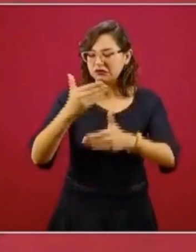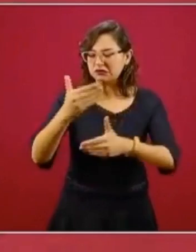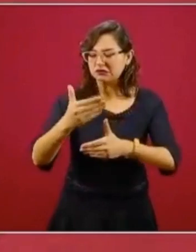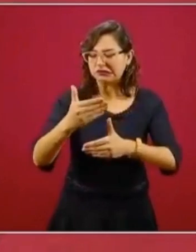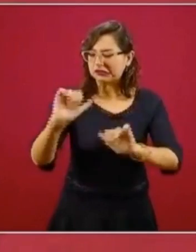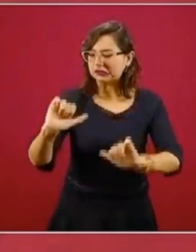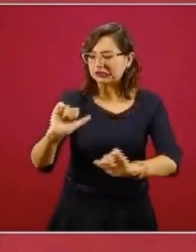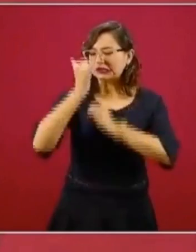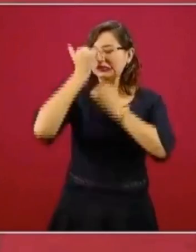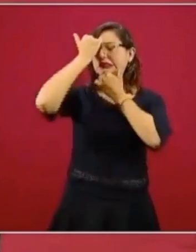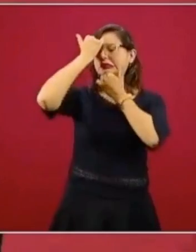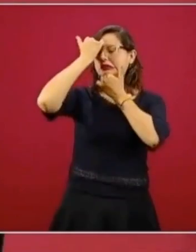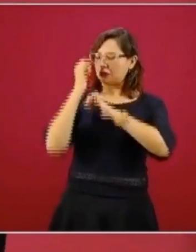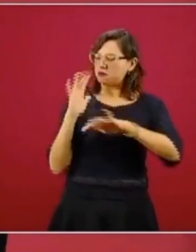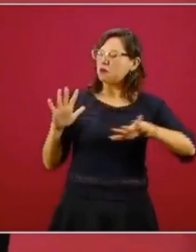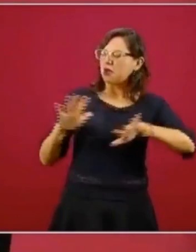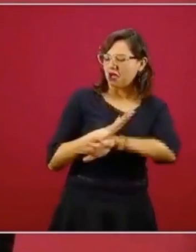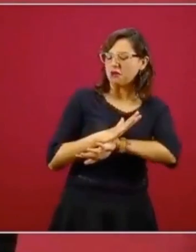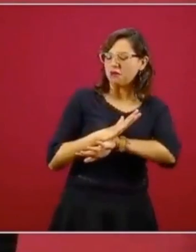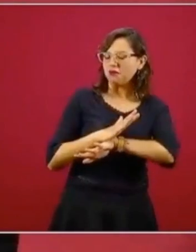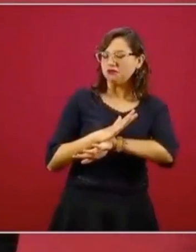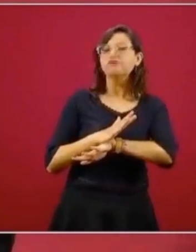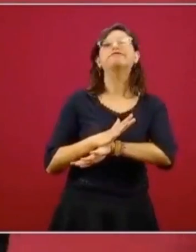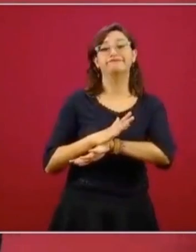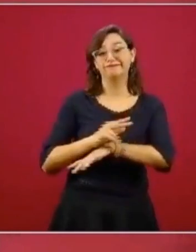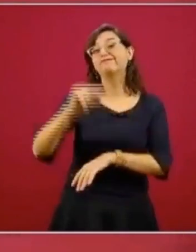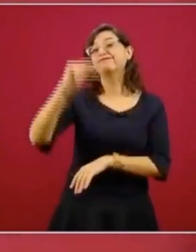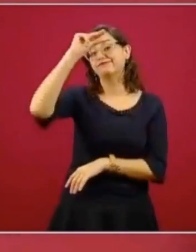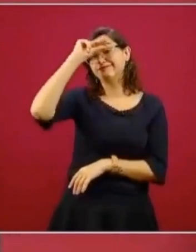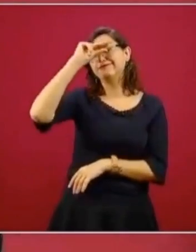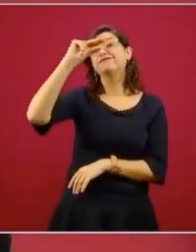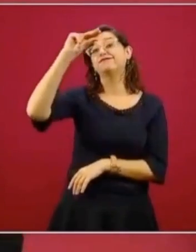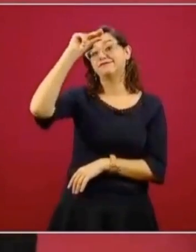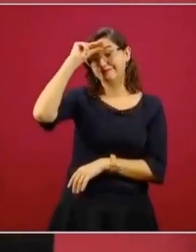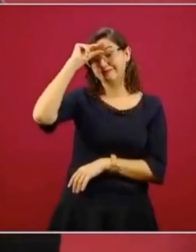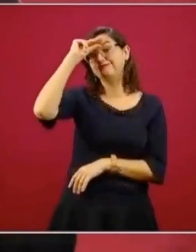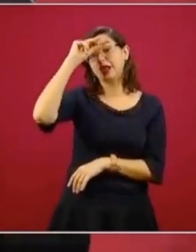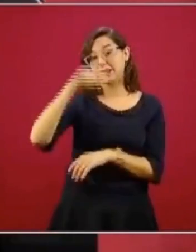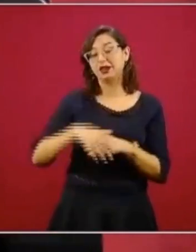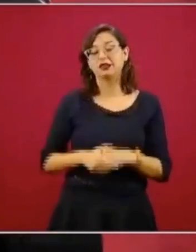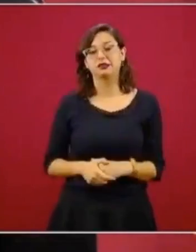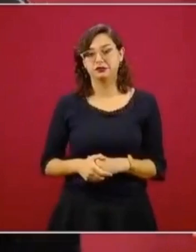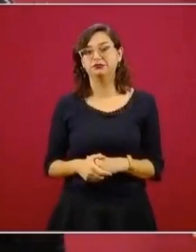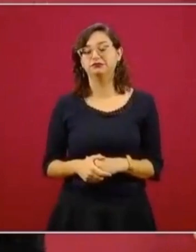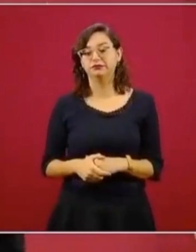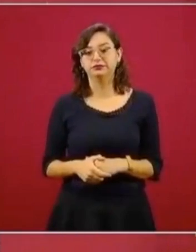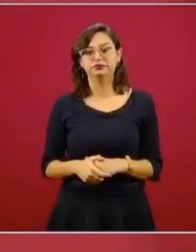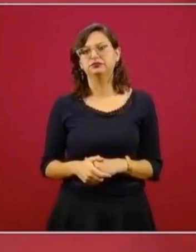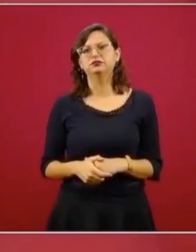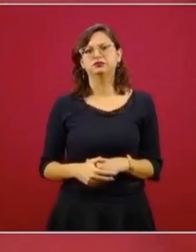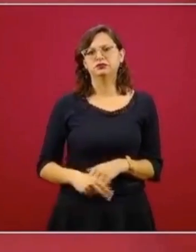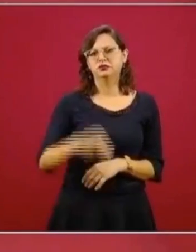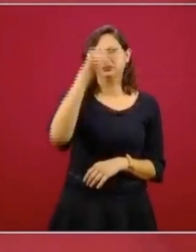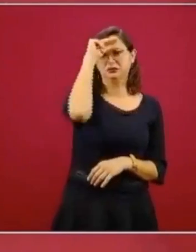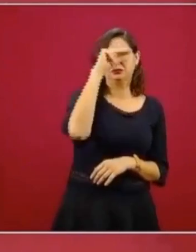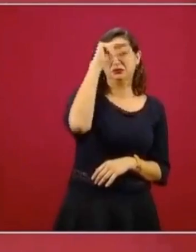rectificar. No es de gente inteligente, no